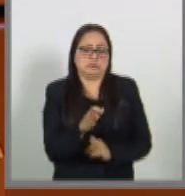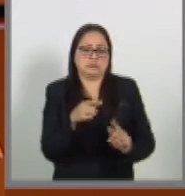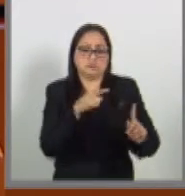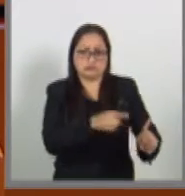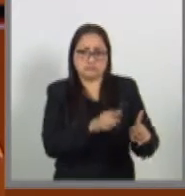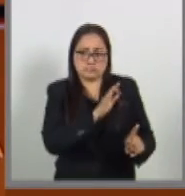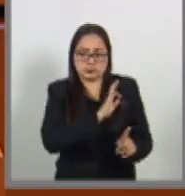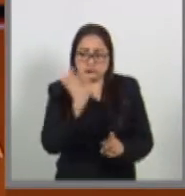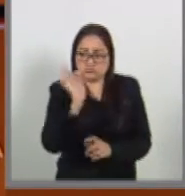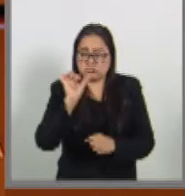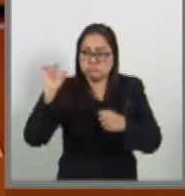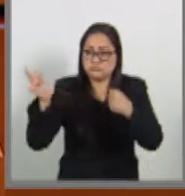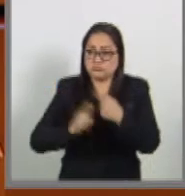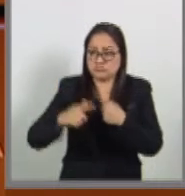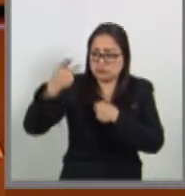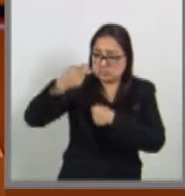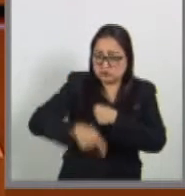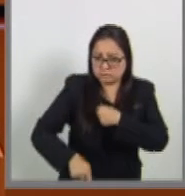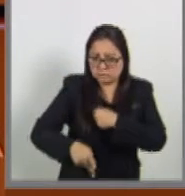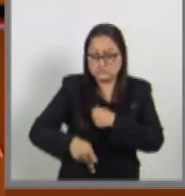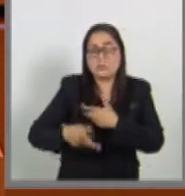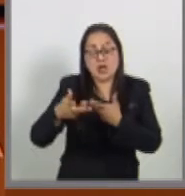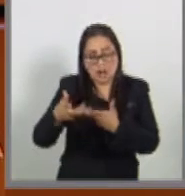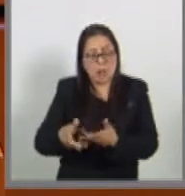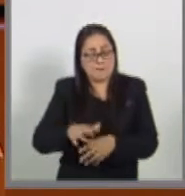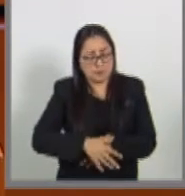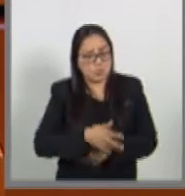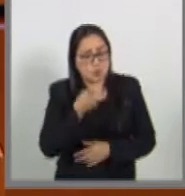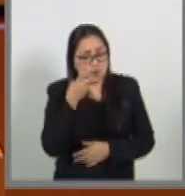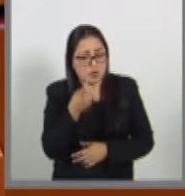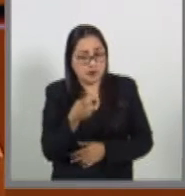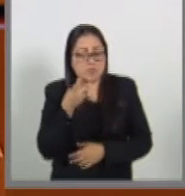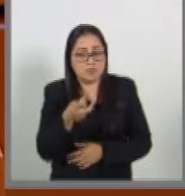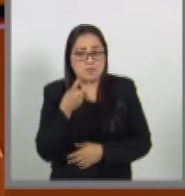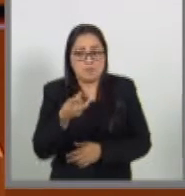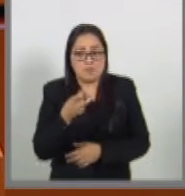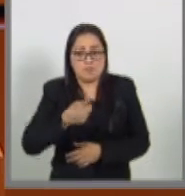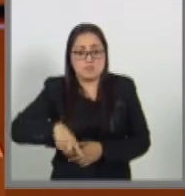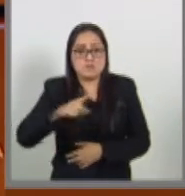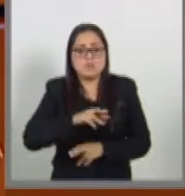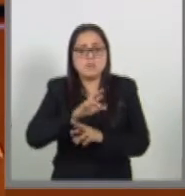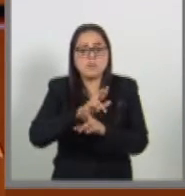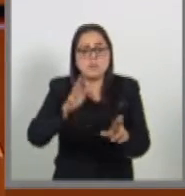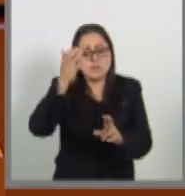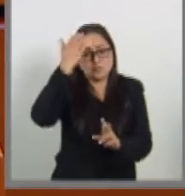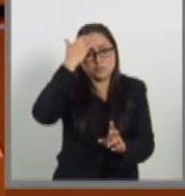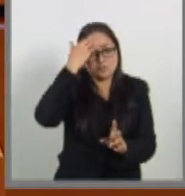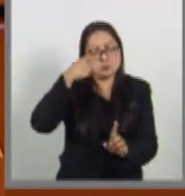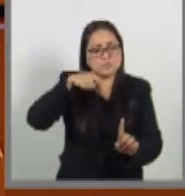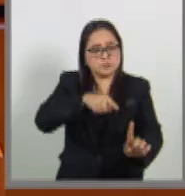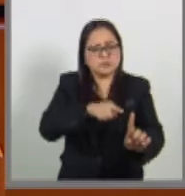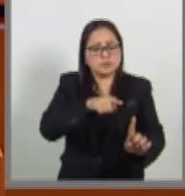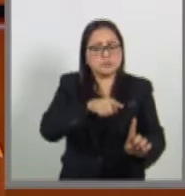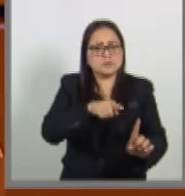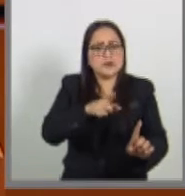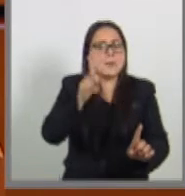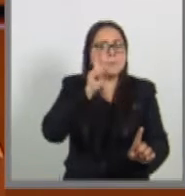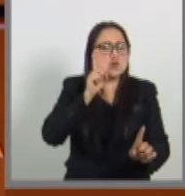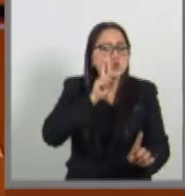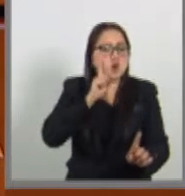a diversas situaciones de riesgo. Y entonces por esta razón el que se reconozca la maternidad como una